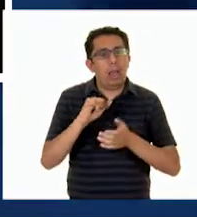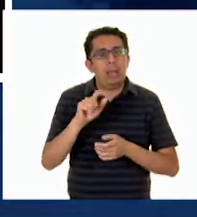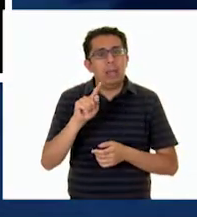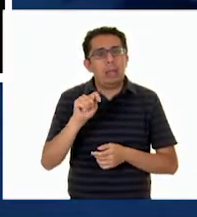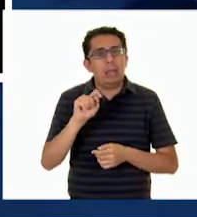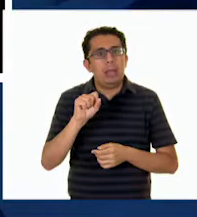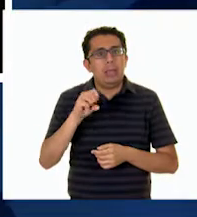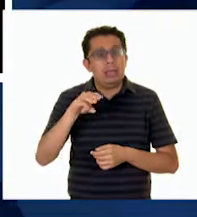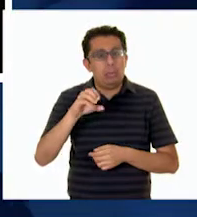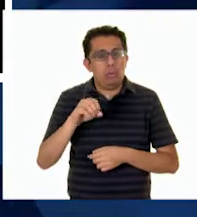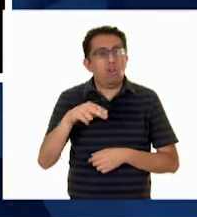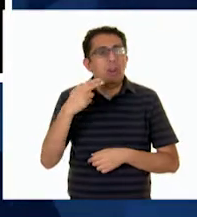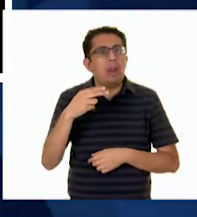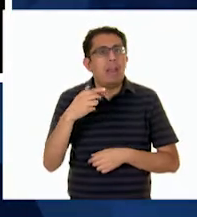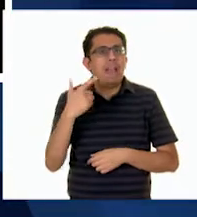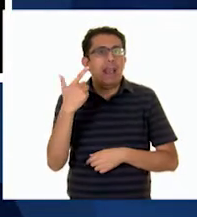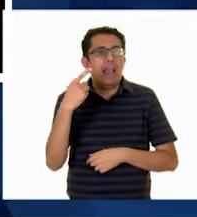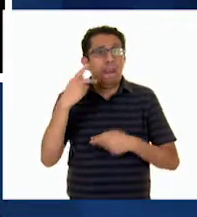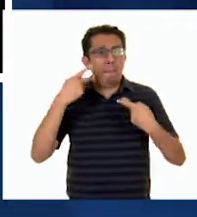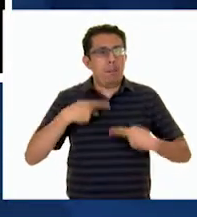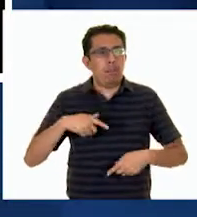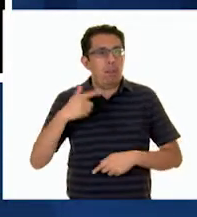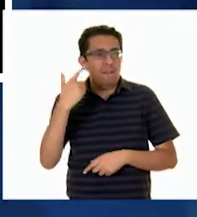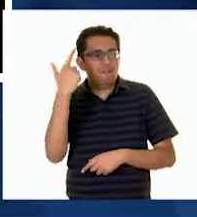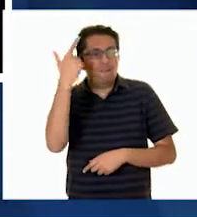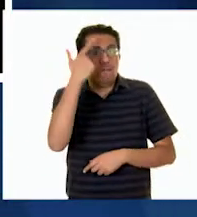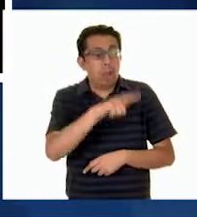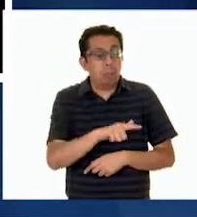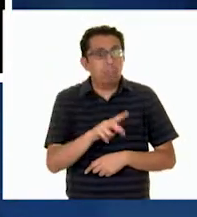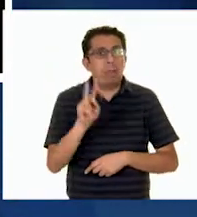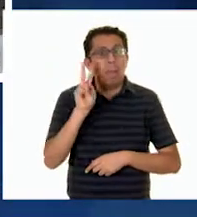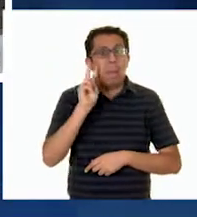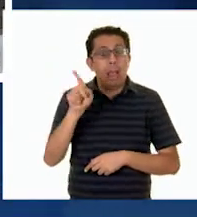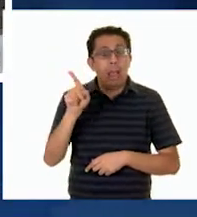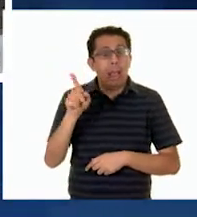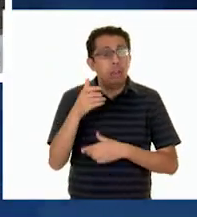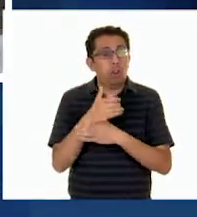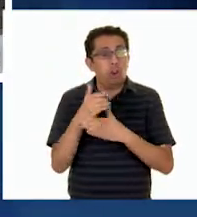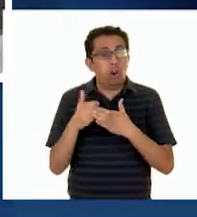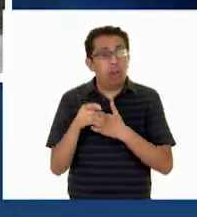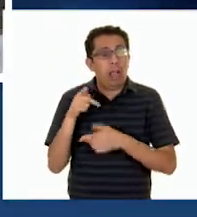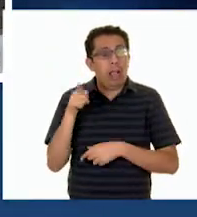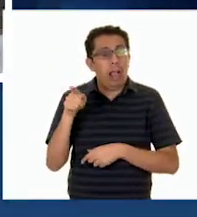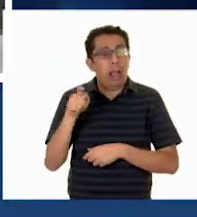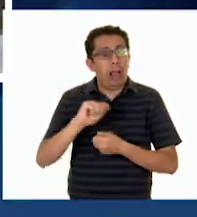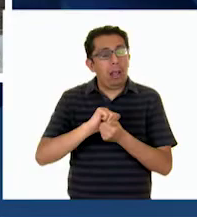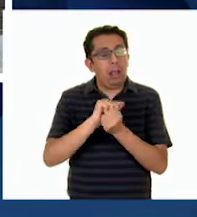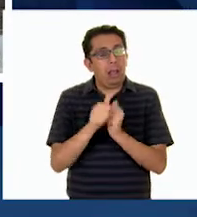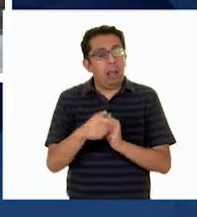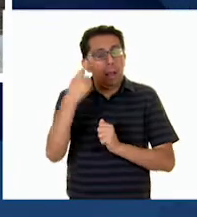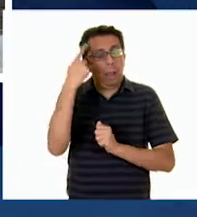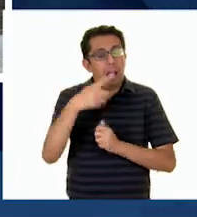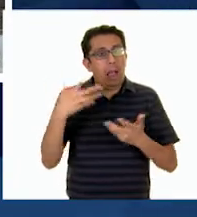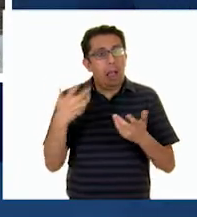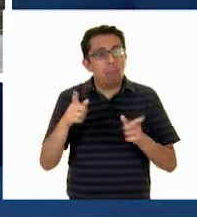llama El Feo Y observen Cómo un objeto de la región Se convierte en un instrumento musical